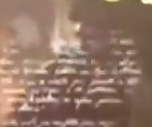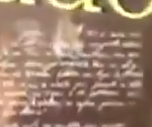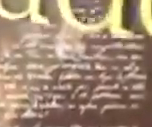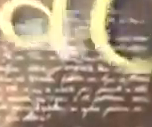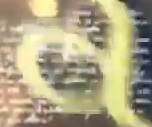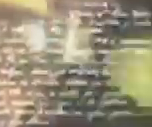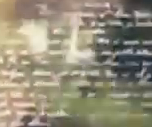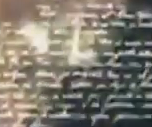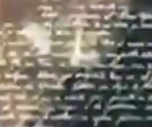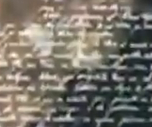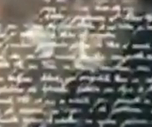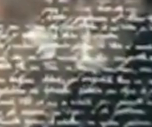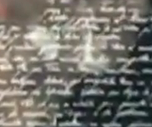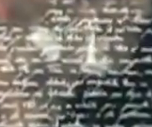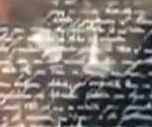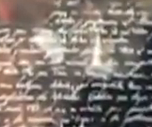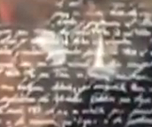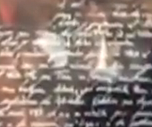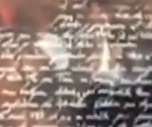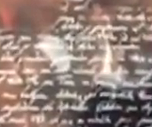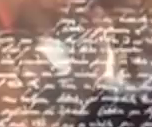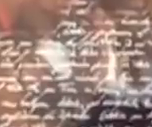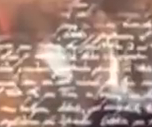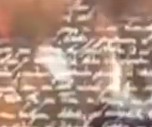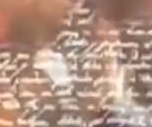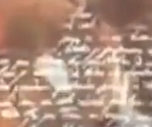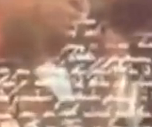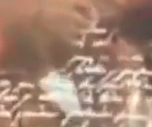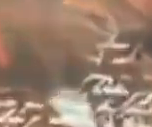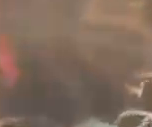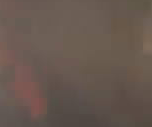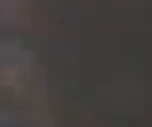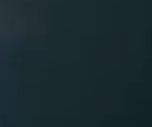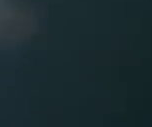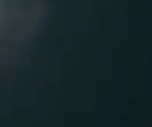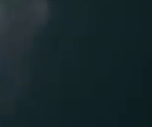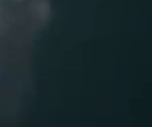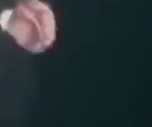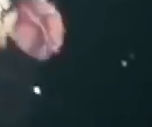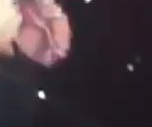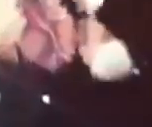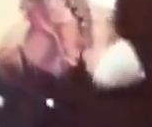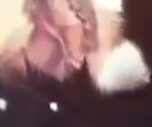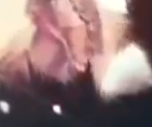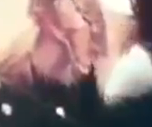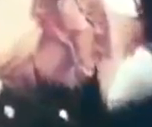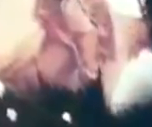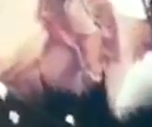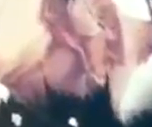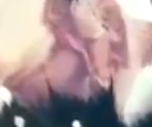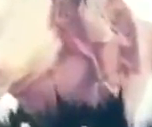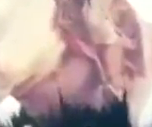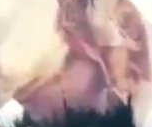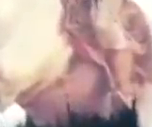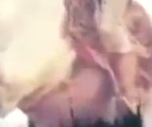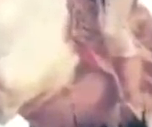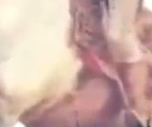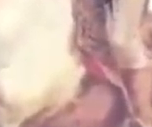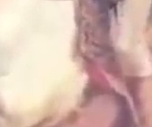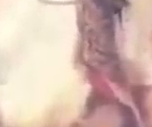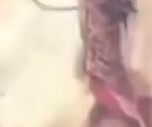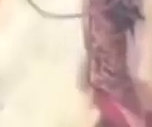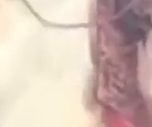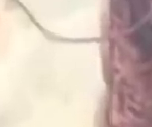cumplirse 200 años en nuestra gesta más heroica hoy Venezuela respira aires de libertad y de